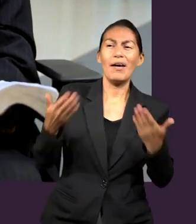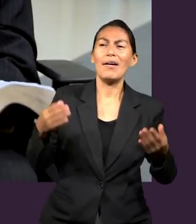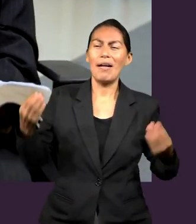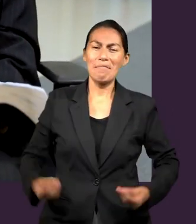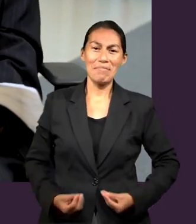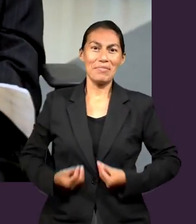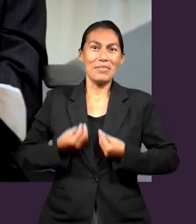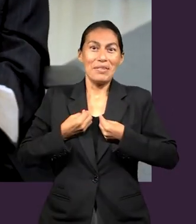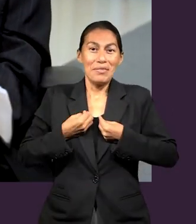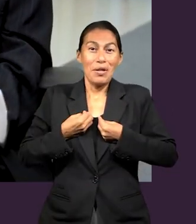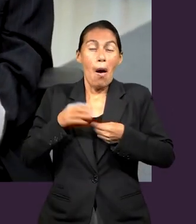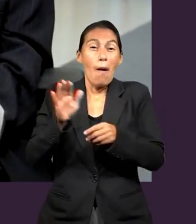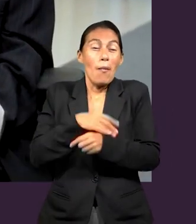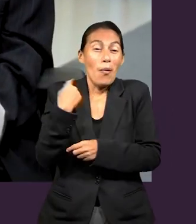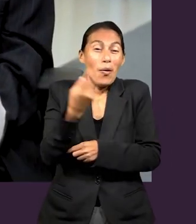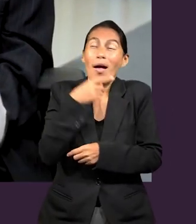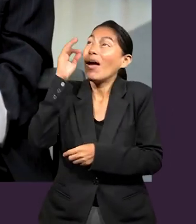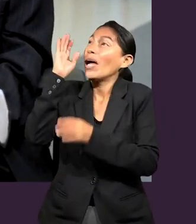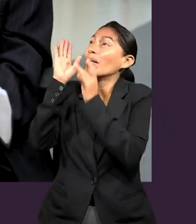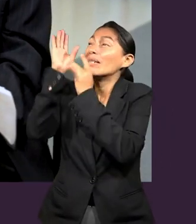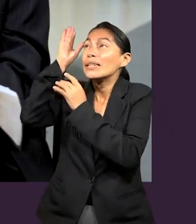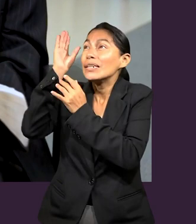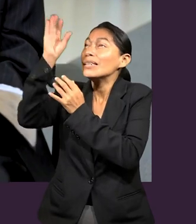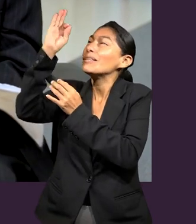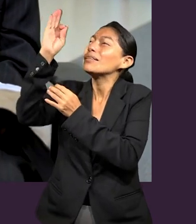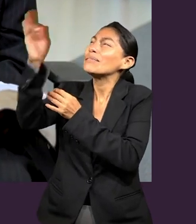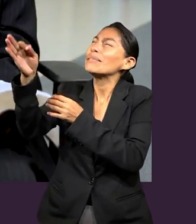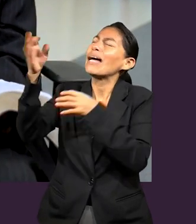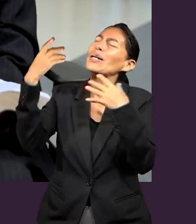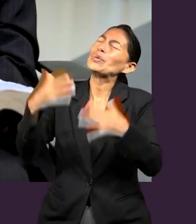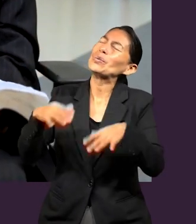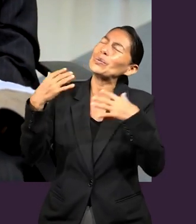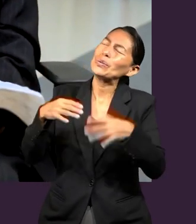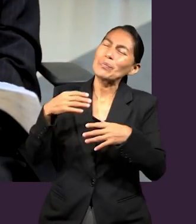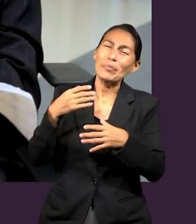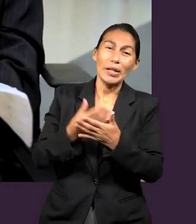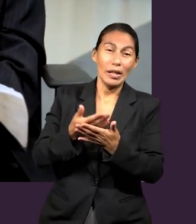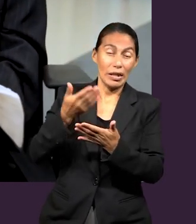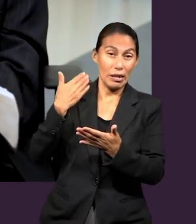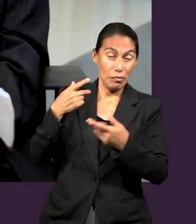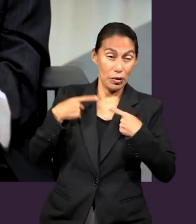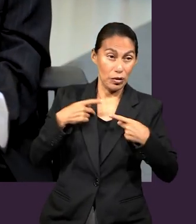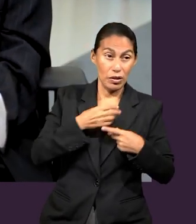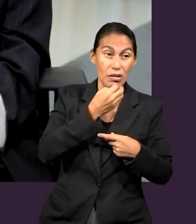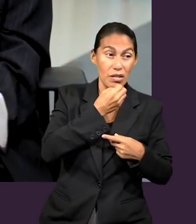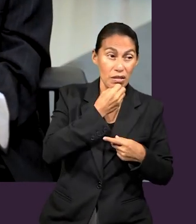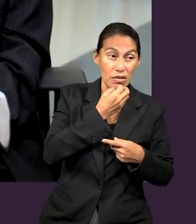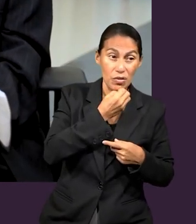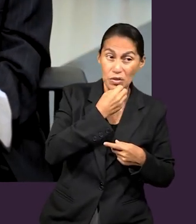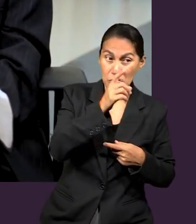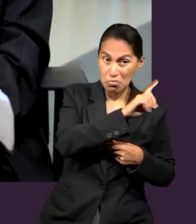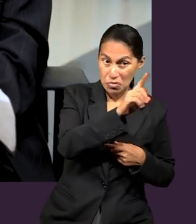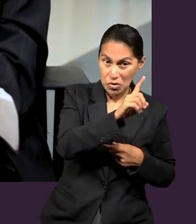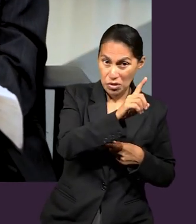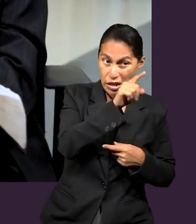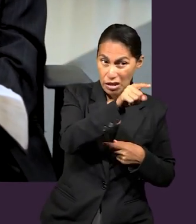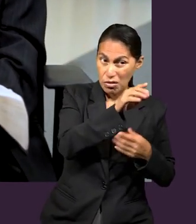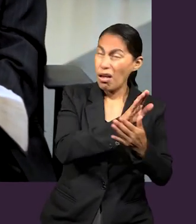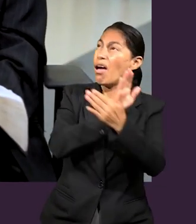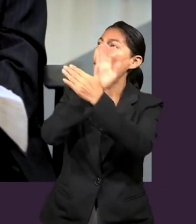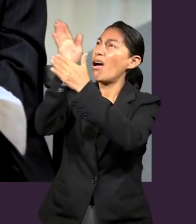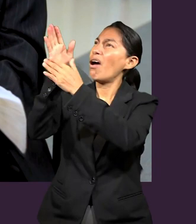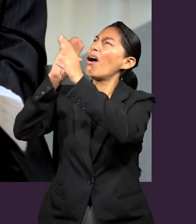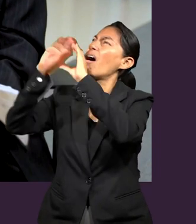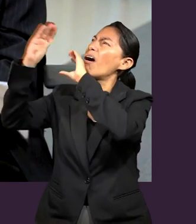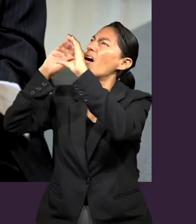y ahora estamos vivos por aceptar a Cristo. Que tenemos entrada al Padre, lo que no podían hacer los gentiles,